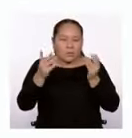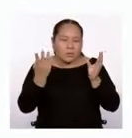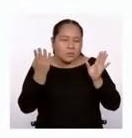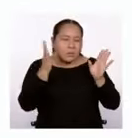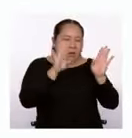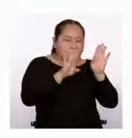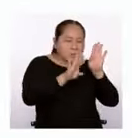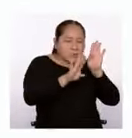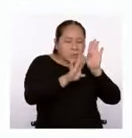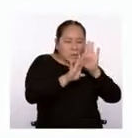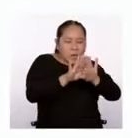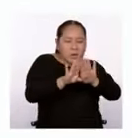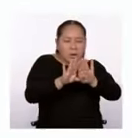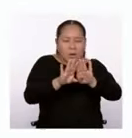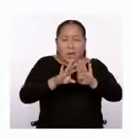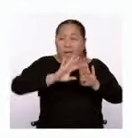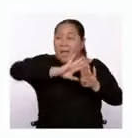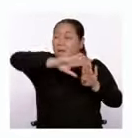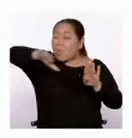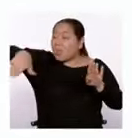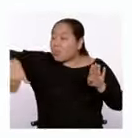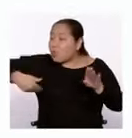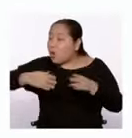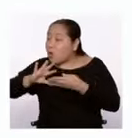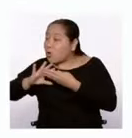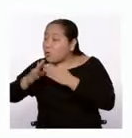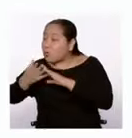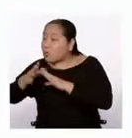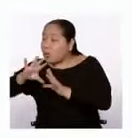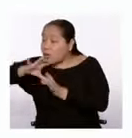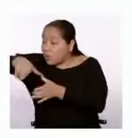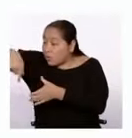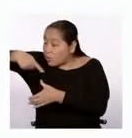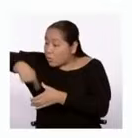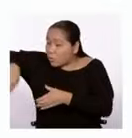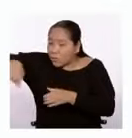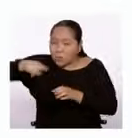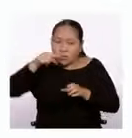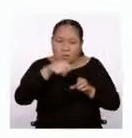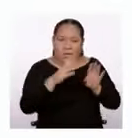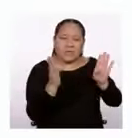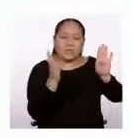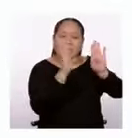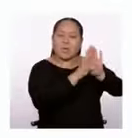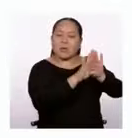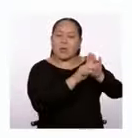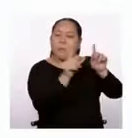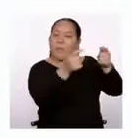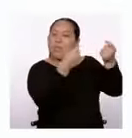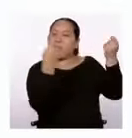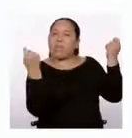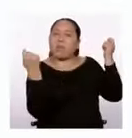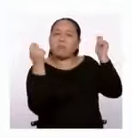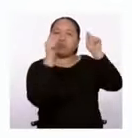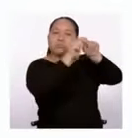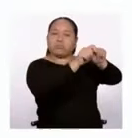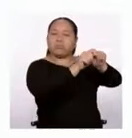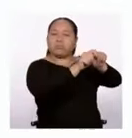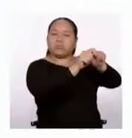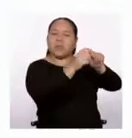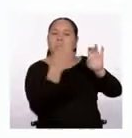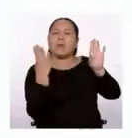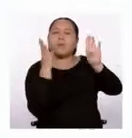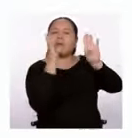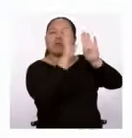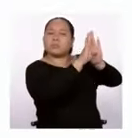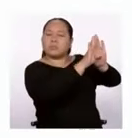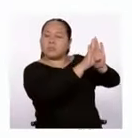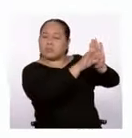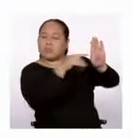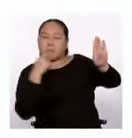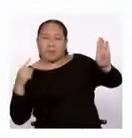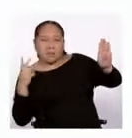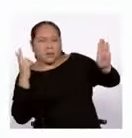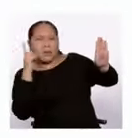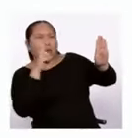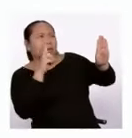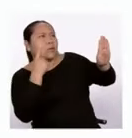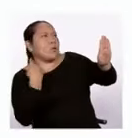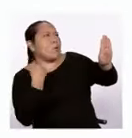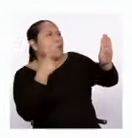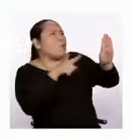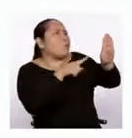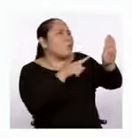pueblos del mundo, una ventana, una puerta, un asomarse de un modo